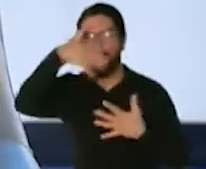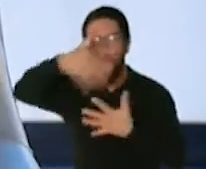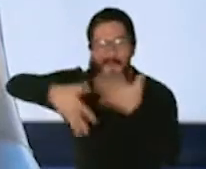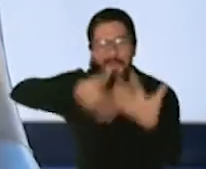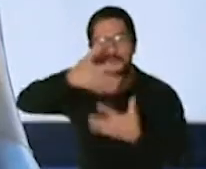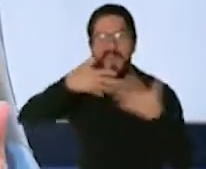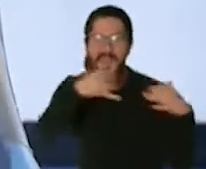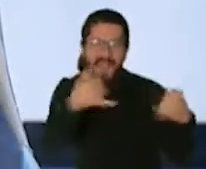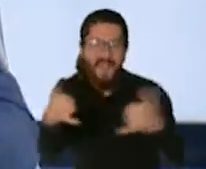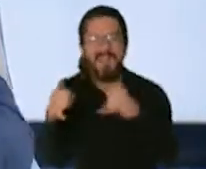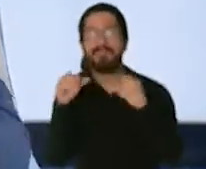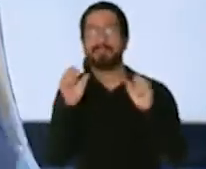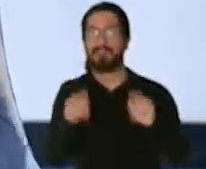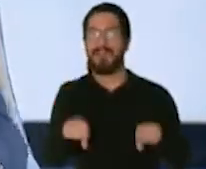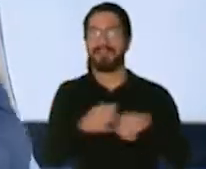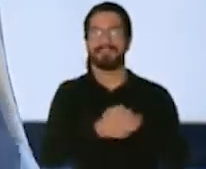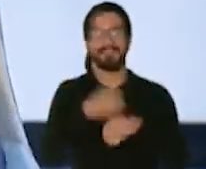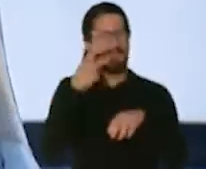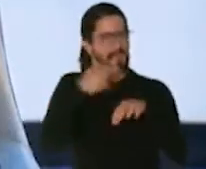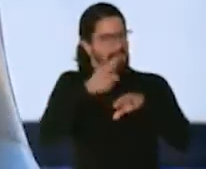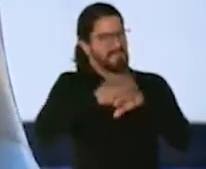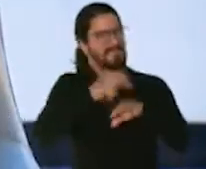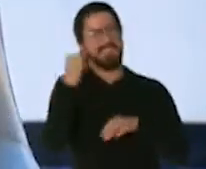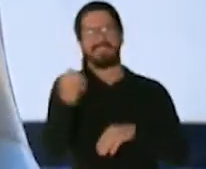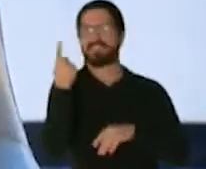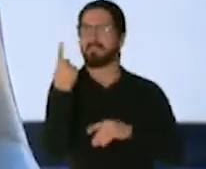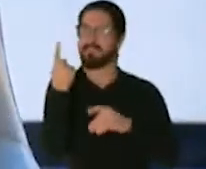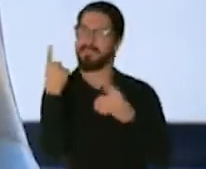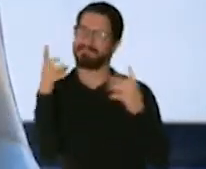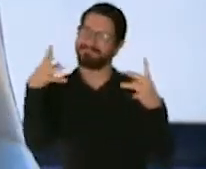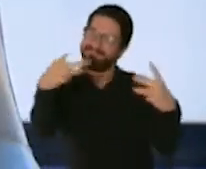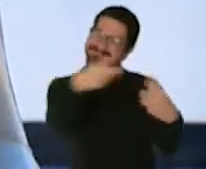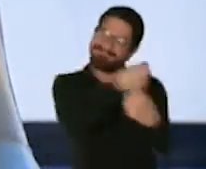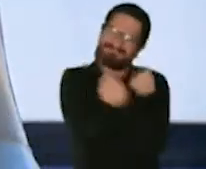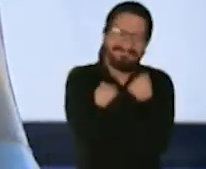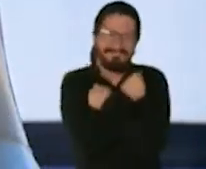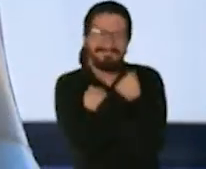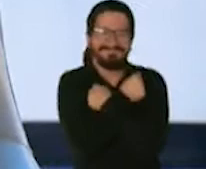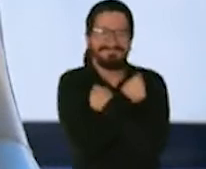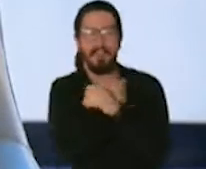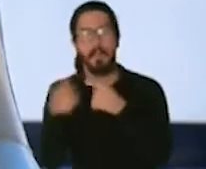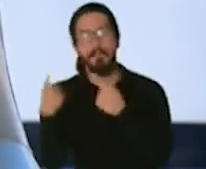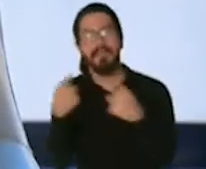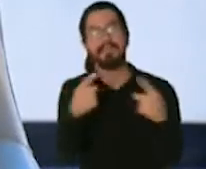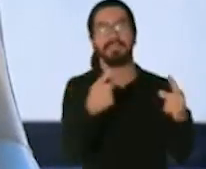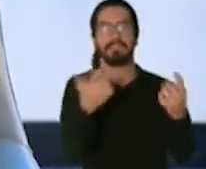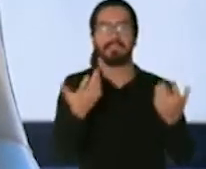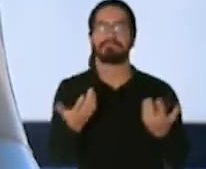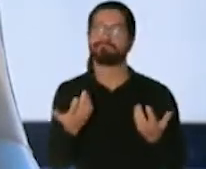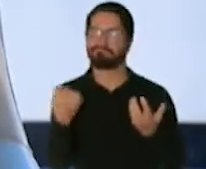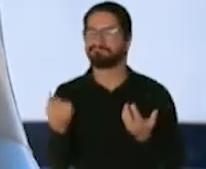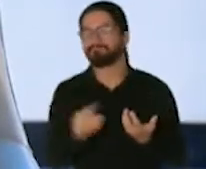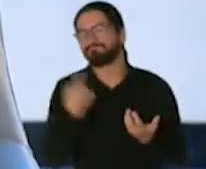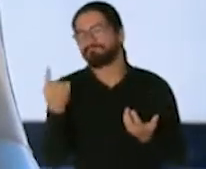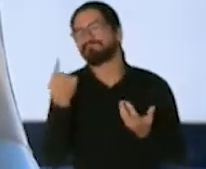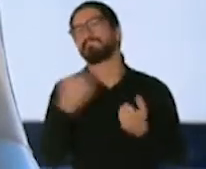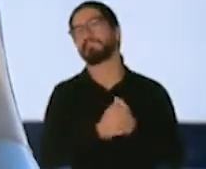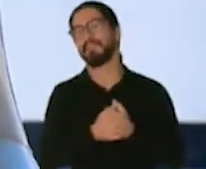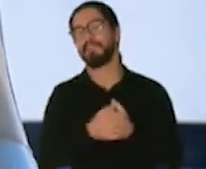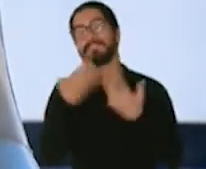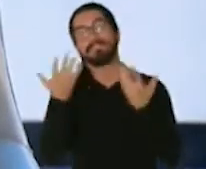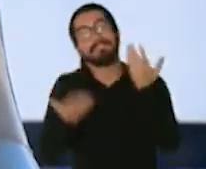este el puertorriqueño siempre está abrazándose dándose la mano o sea y que nosotros podamos salir de esta pandemia de una manera